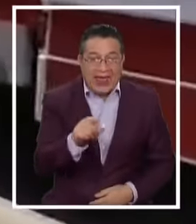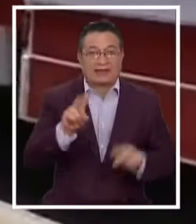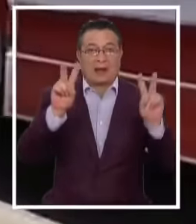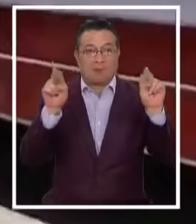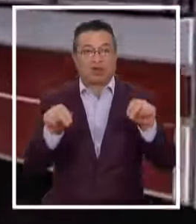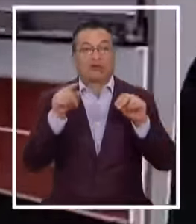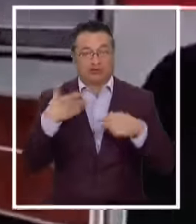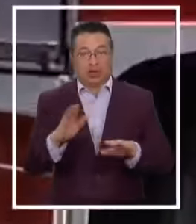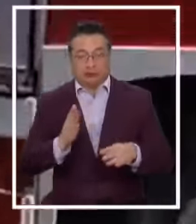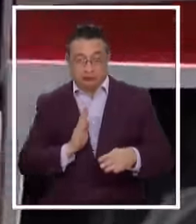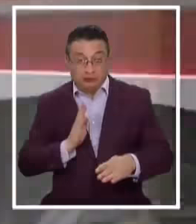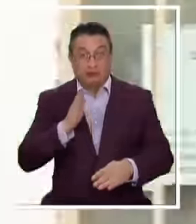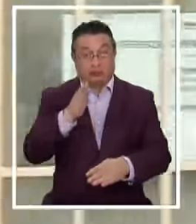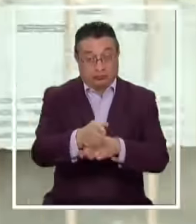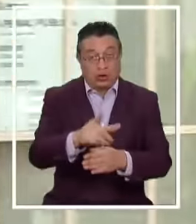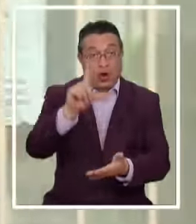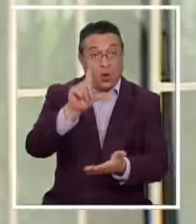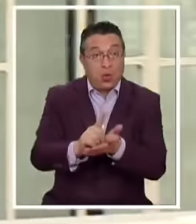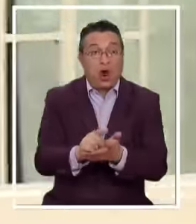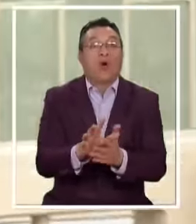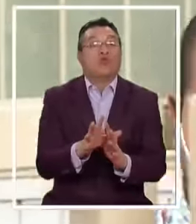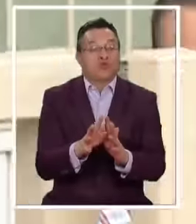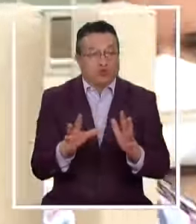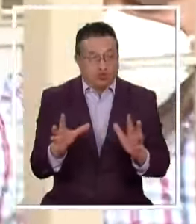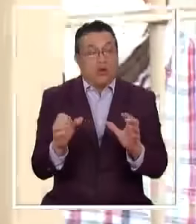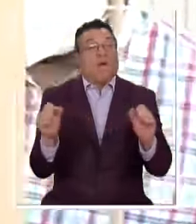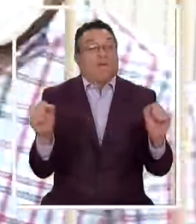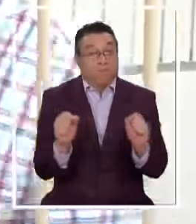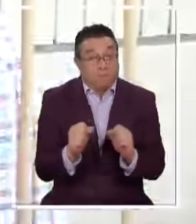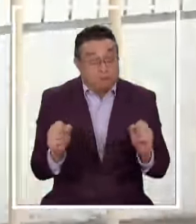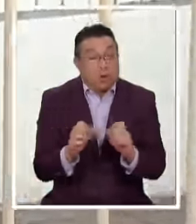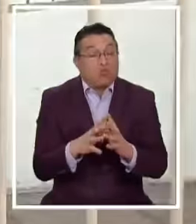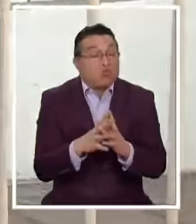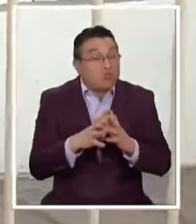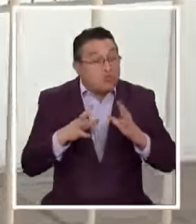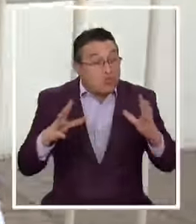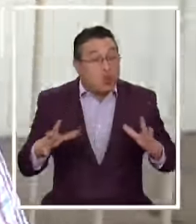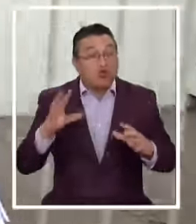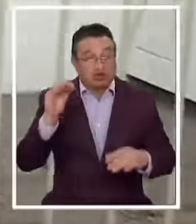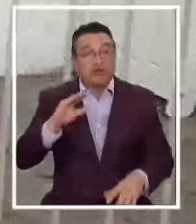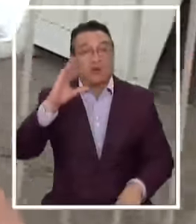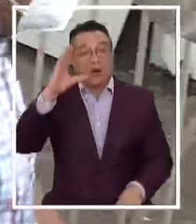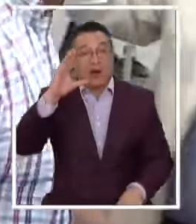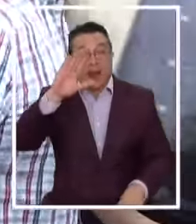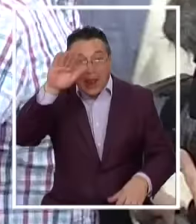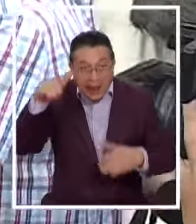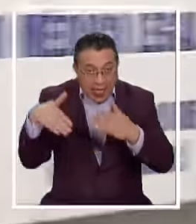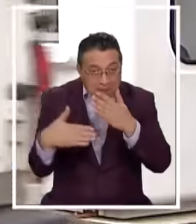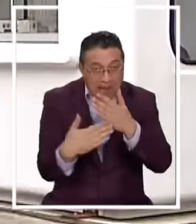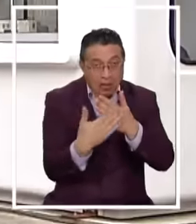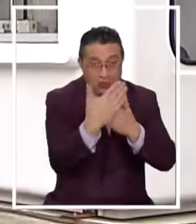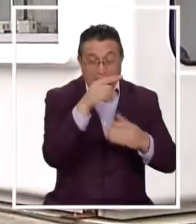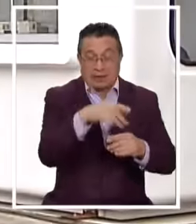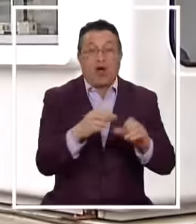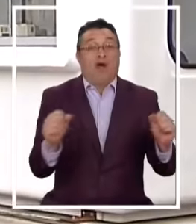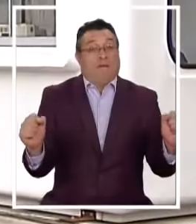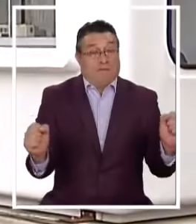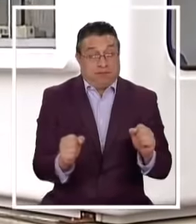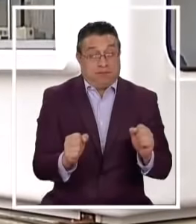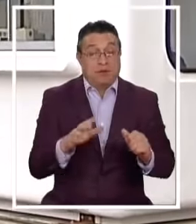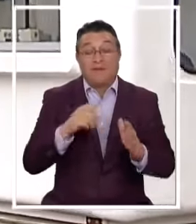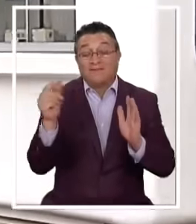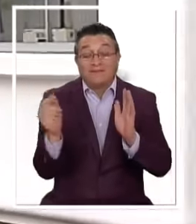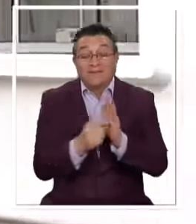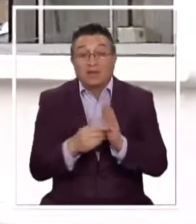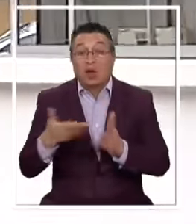sector En ese sector Muy bajas temperaturas Durante Sobre todo La madrugada Y también Una data de